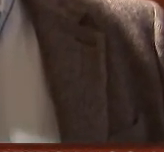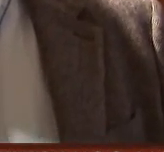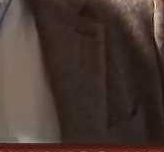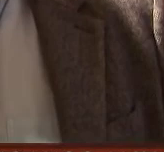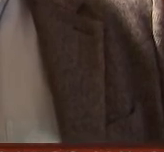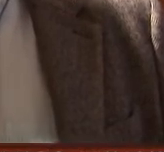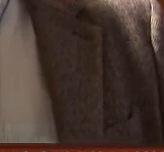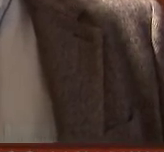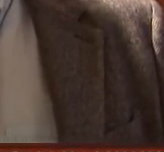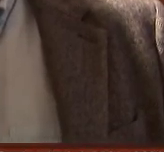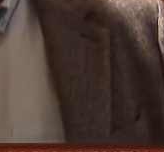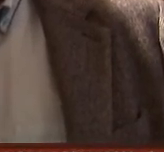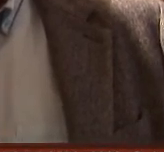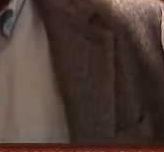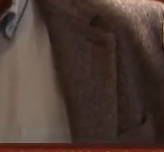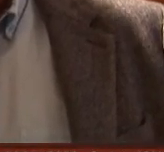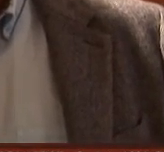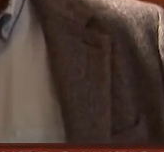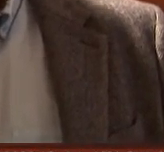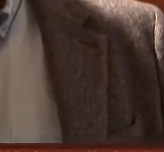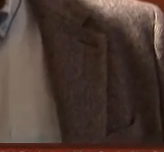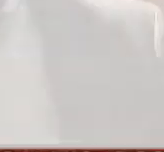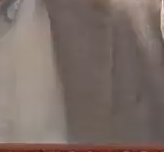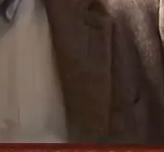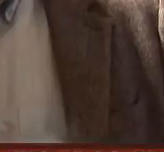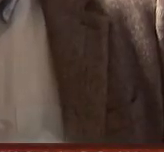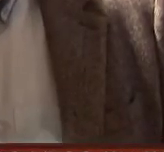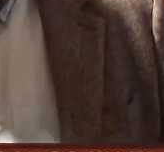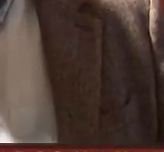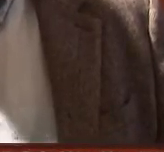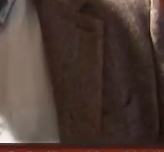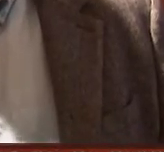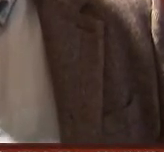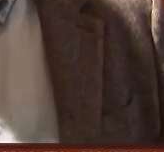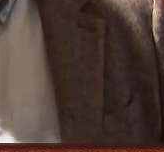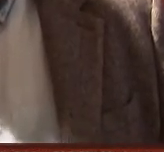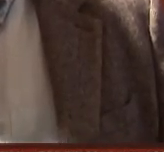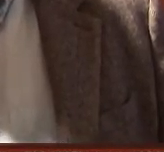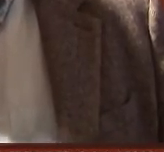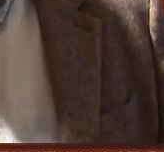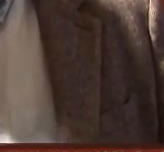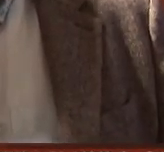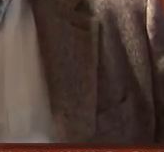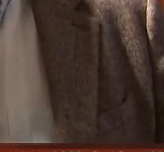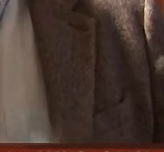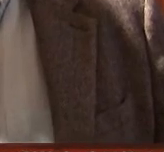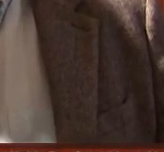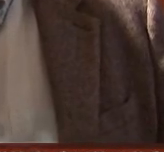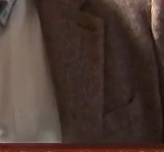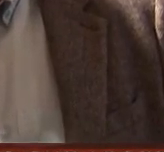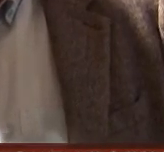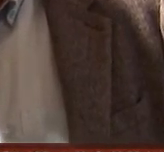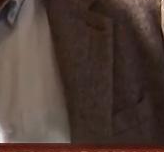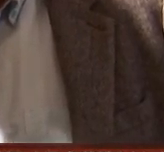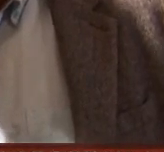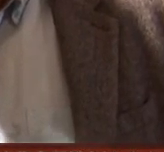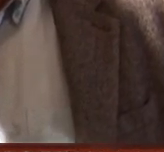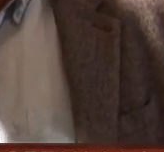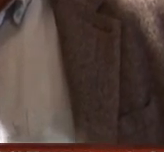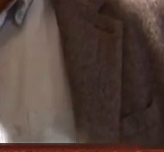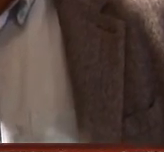prematura es un golpe bastante duro para nuestra literatura. Lamento mucho que un escritor en plena efervescencia creativa